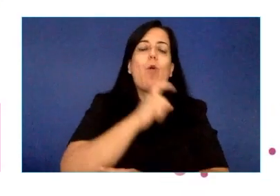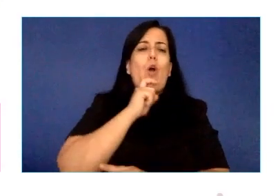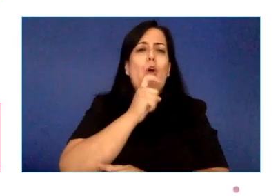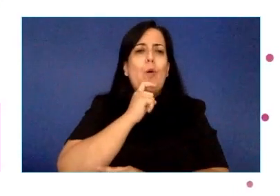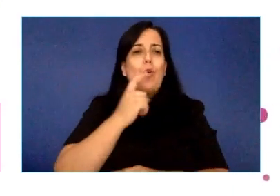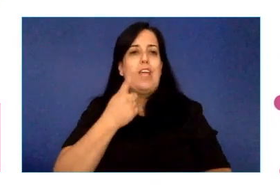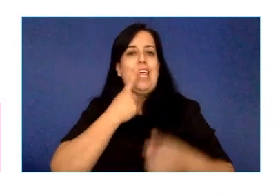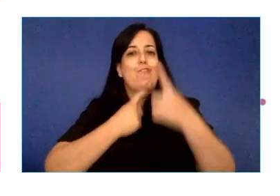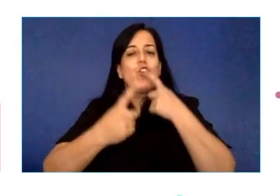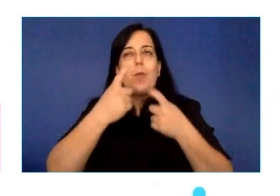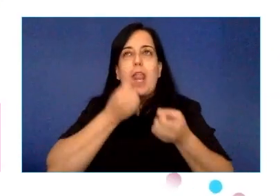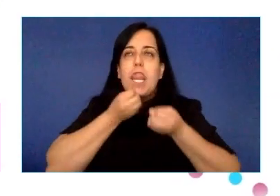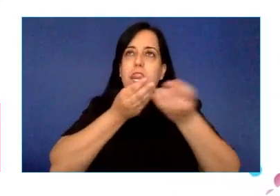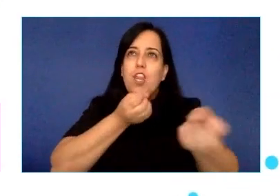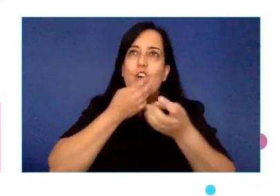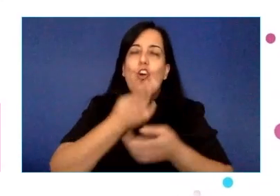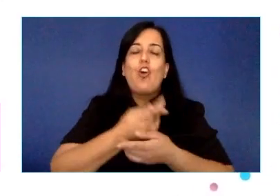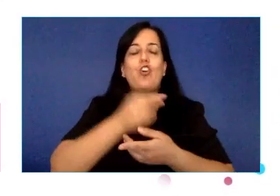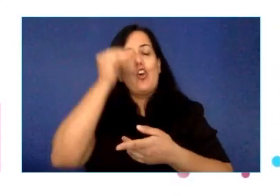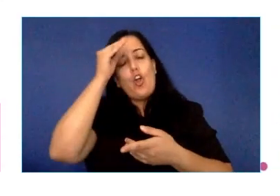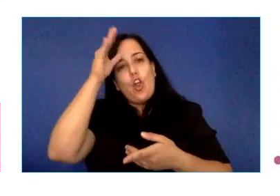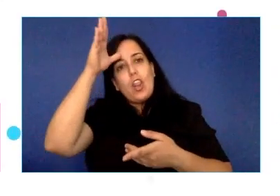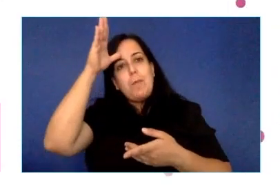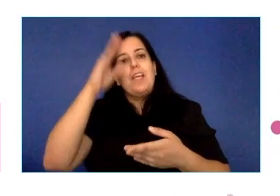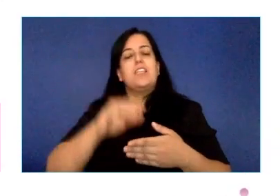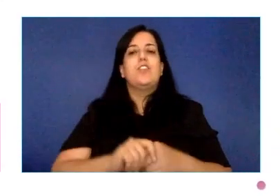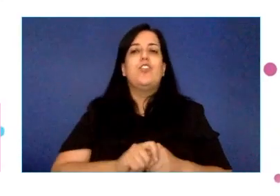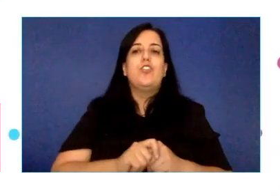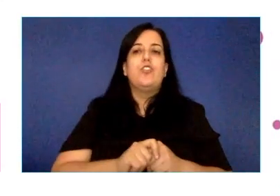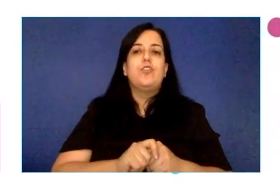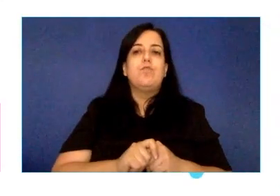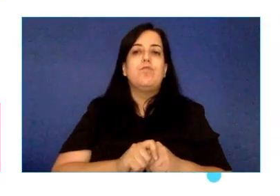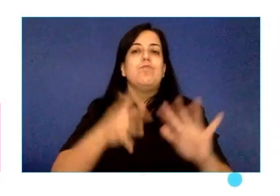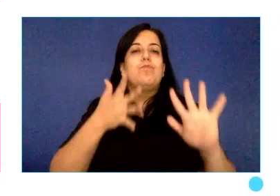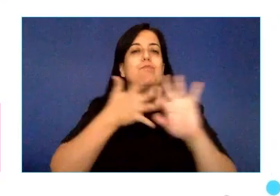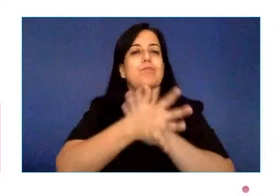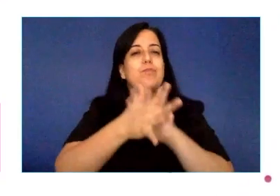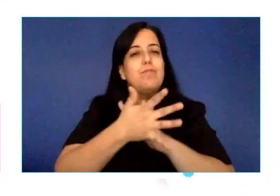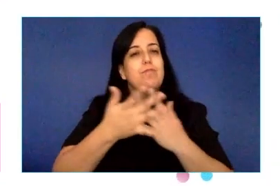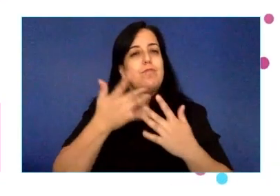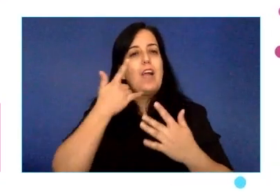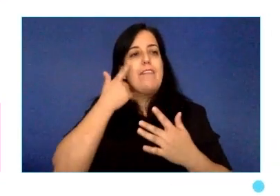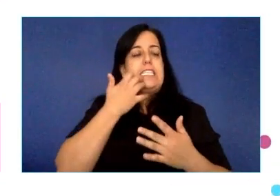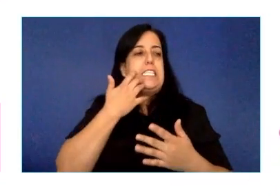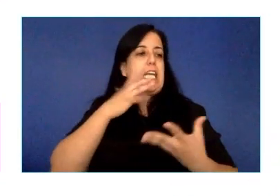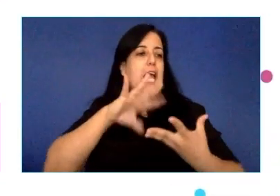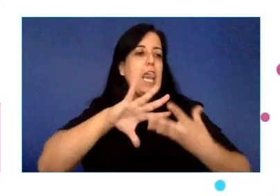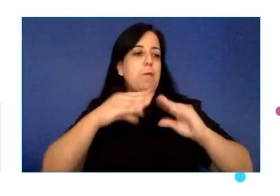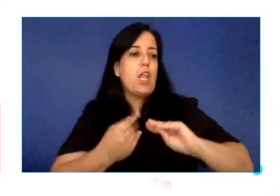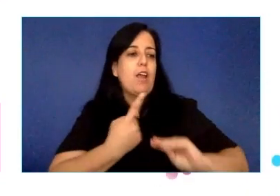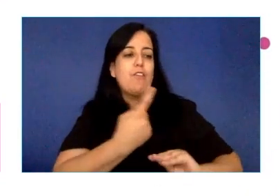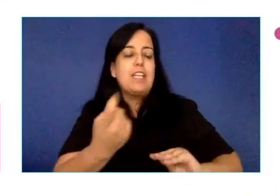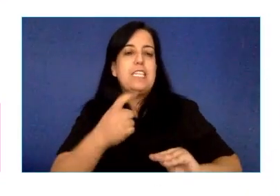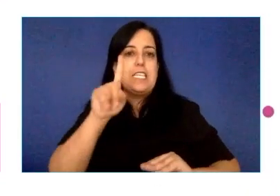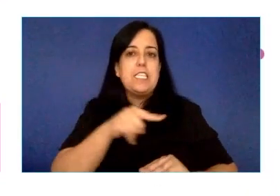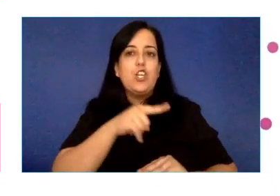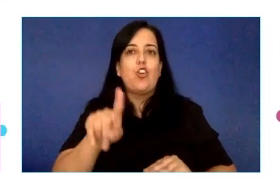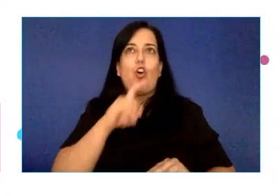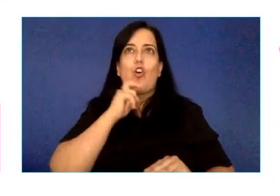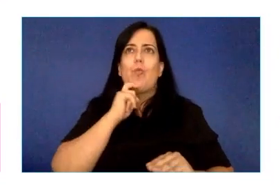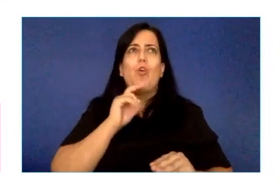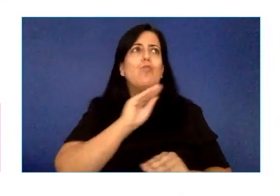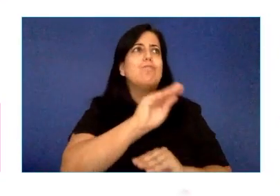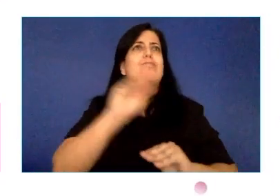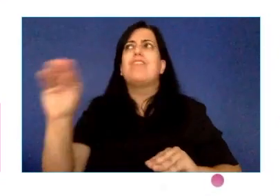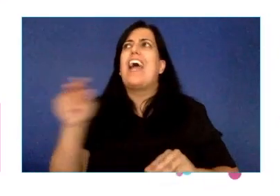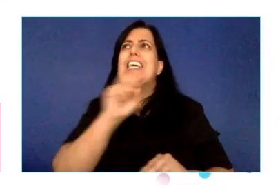conocimiento con definir si es necesaria algunas adaptaciones a quien acudir como implementar